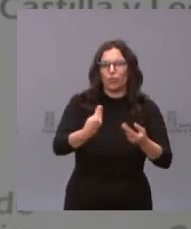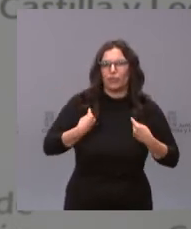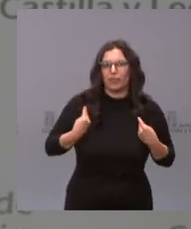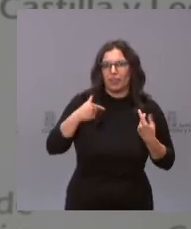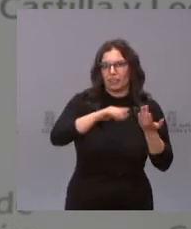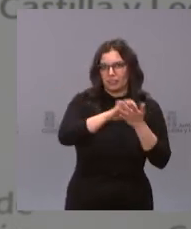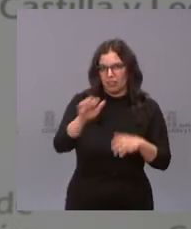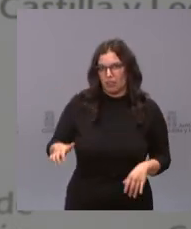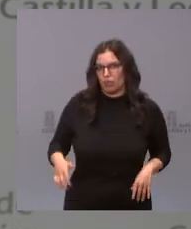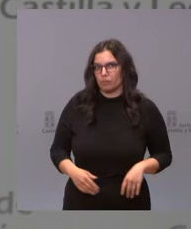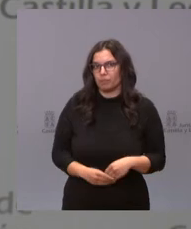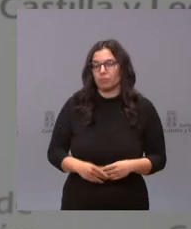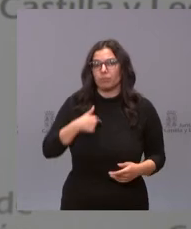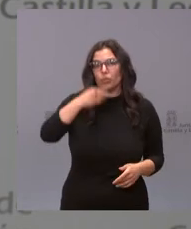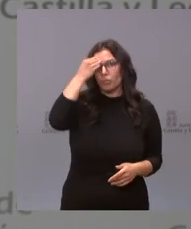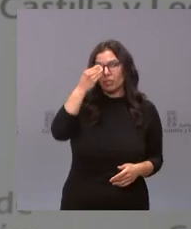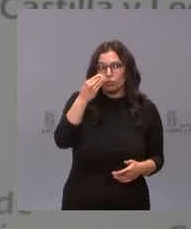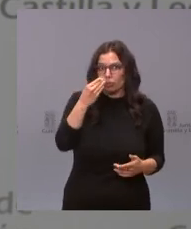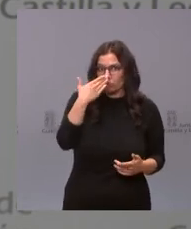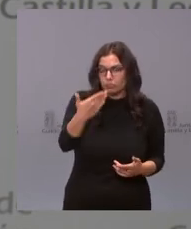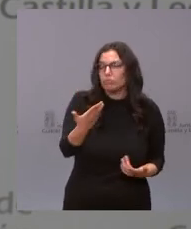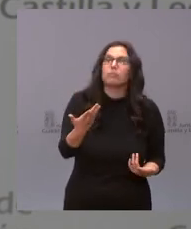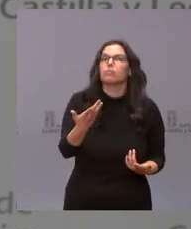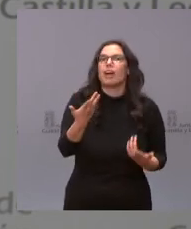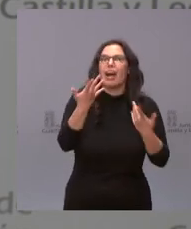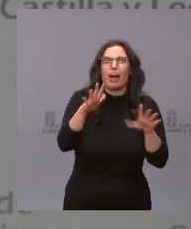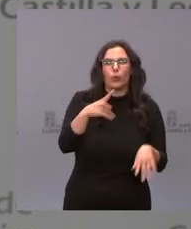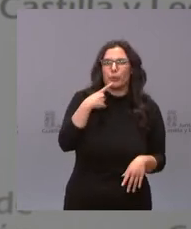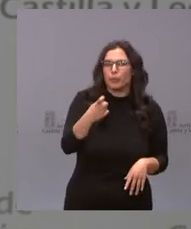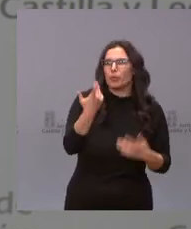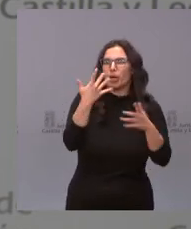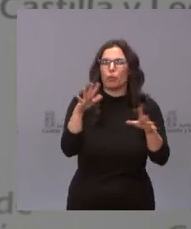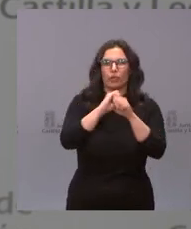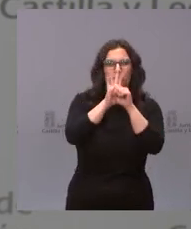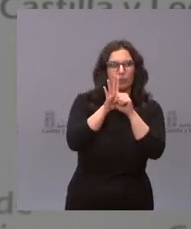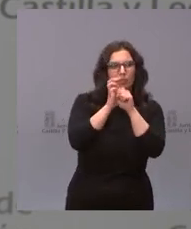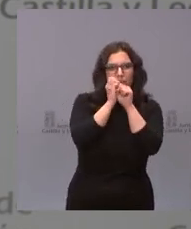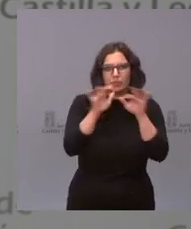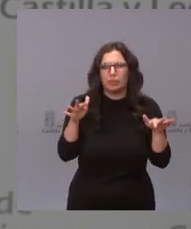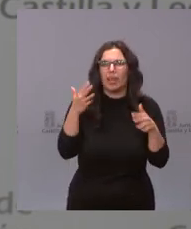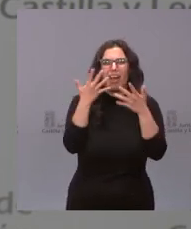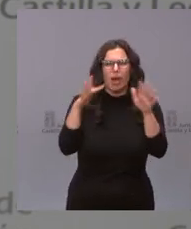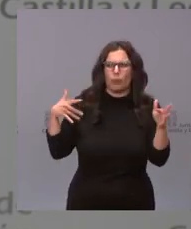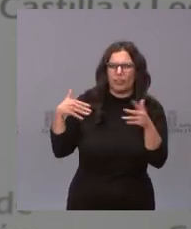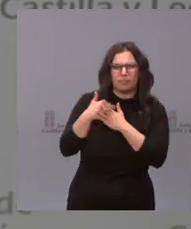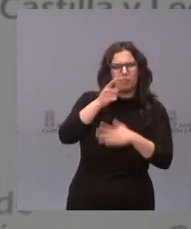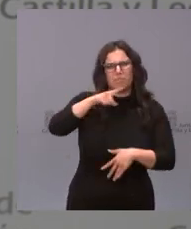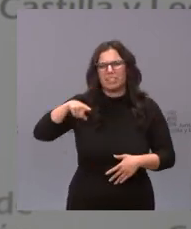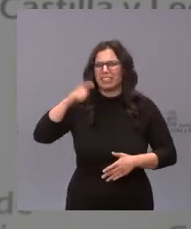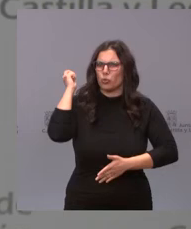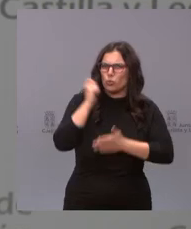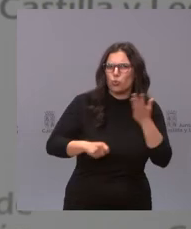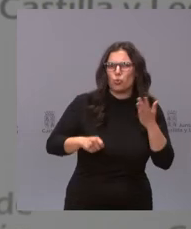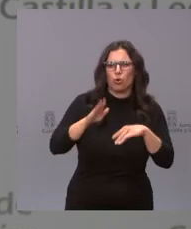en Castilla y León y creo humildemente que a pesar de todas las dificultades a pesar de la pandemia a pesar de estos meses durísimos para todos